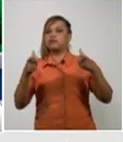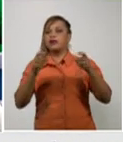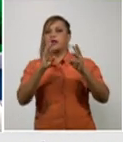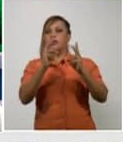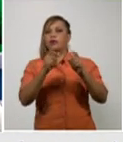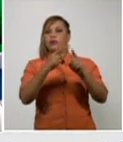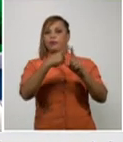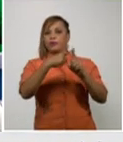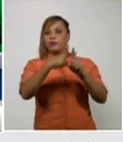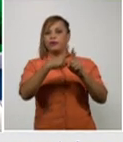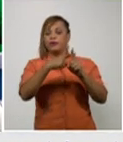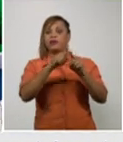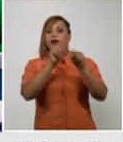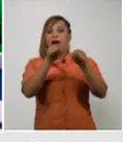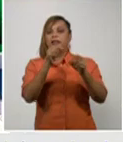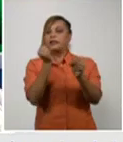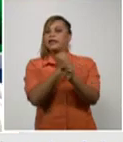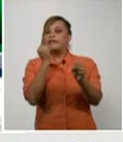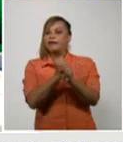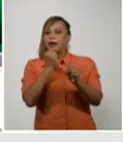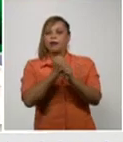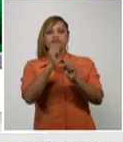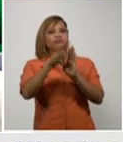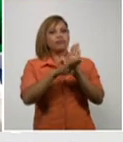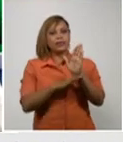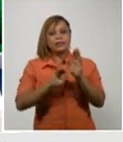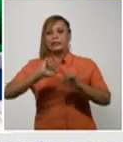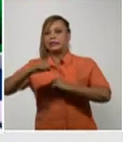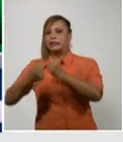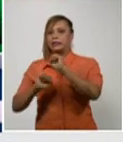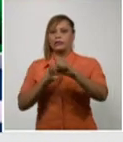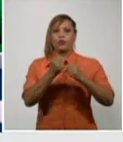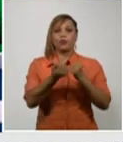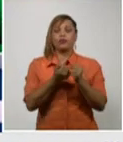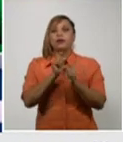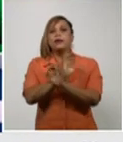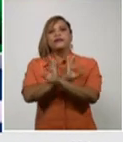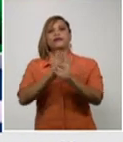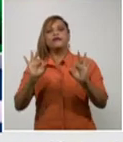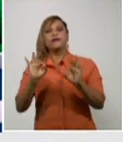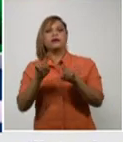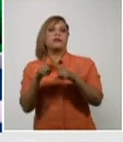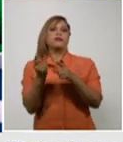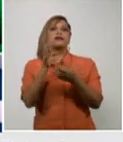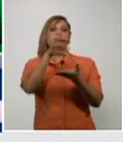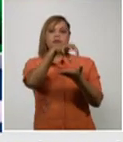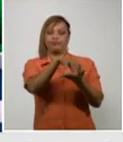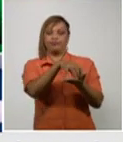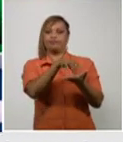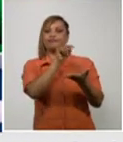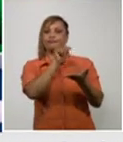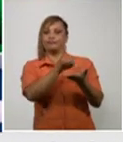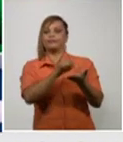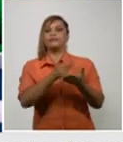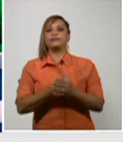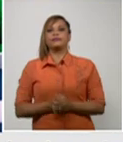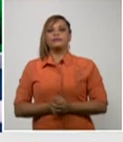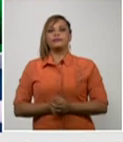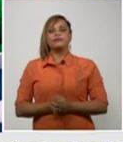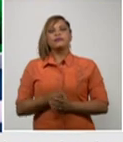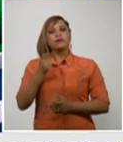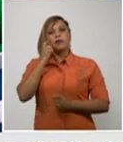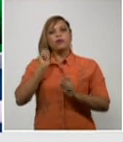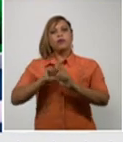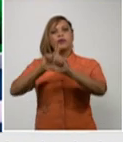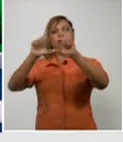cual se adopta un grupo de medidas de restricción específicamente en ese lugar vamos a ver un momento los mapas de